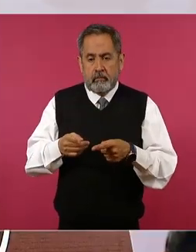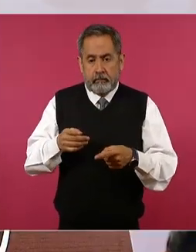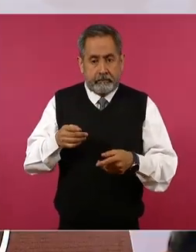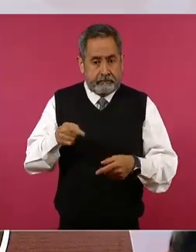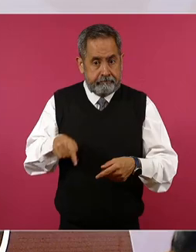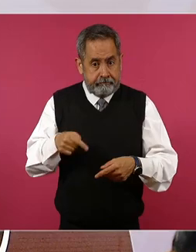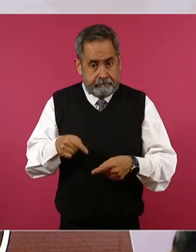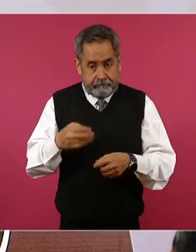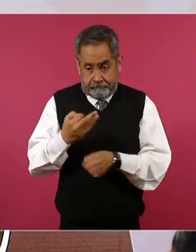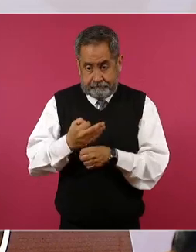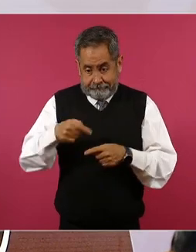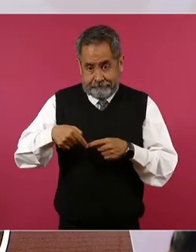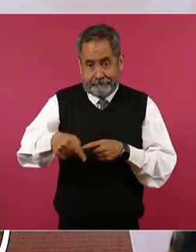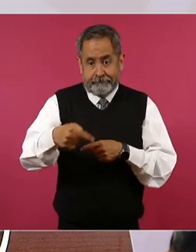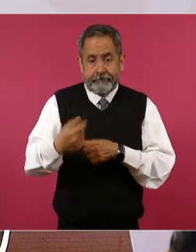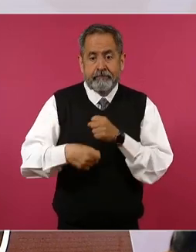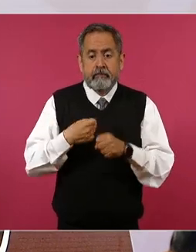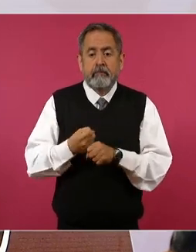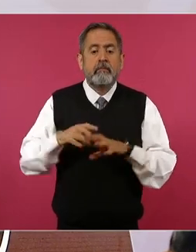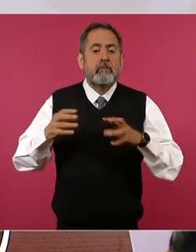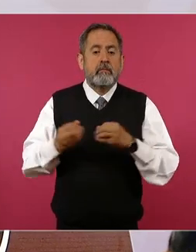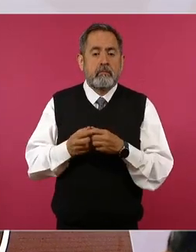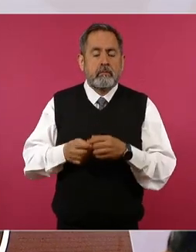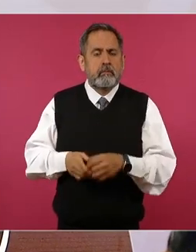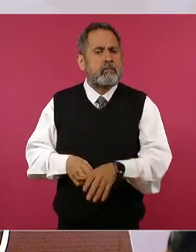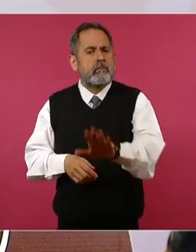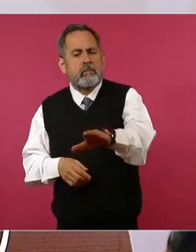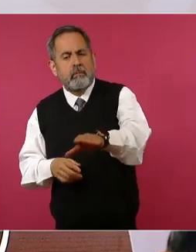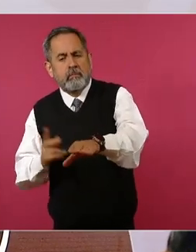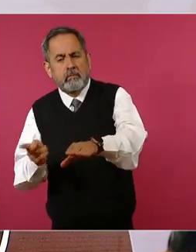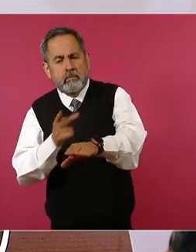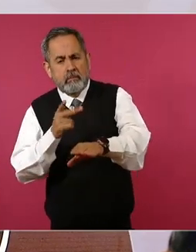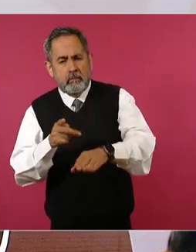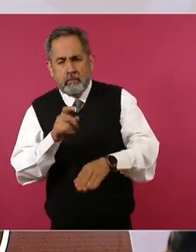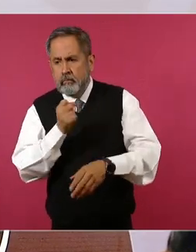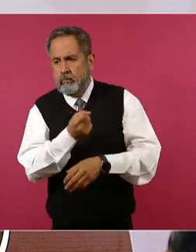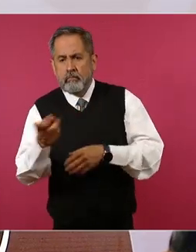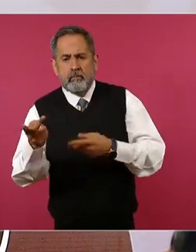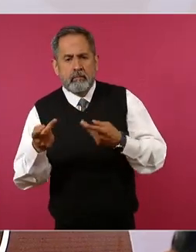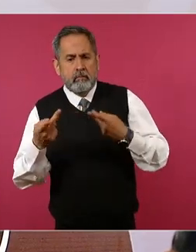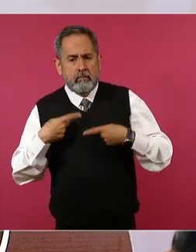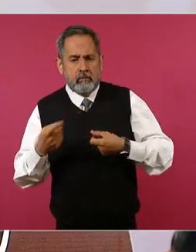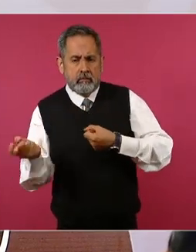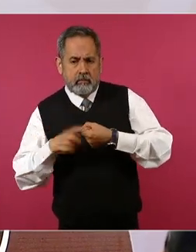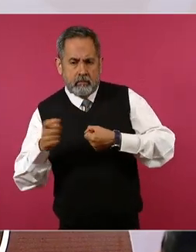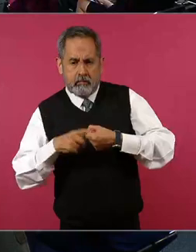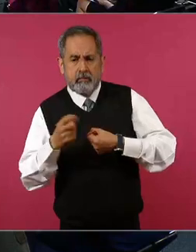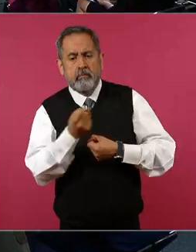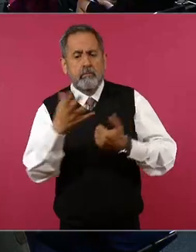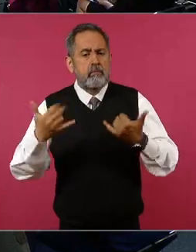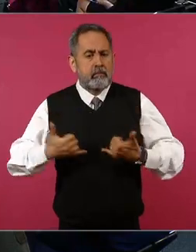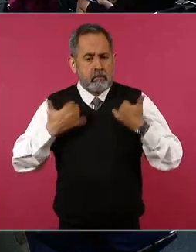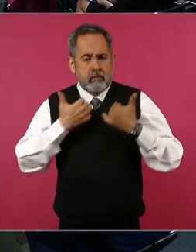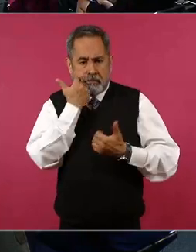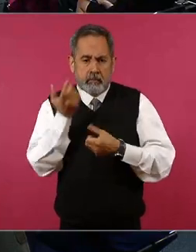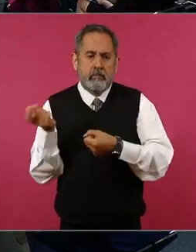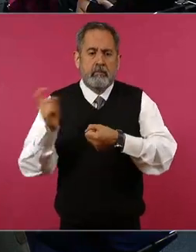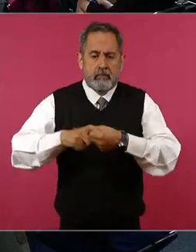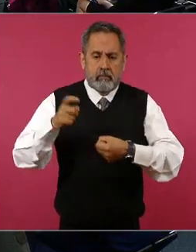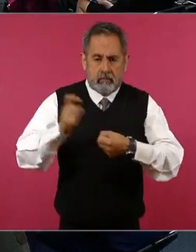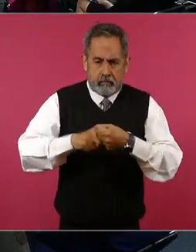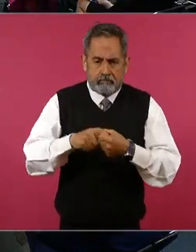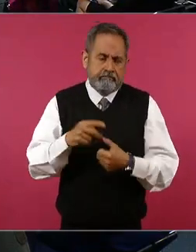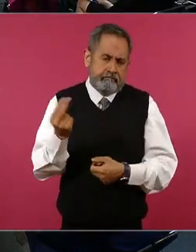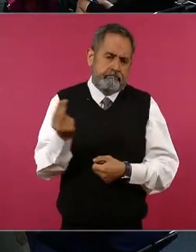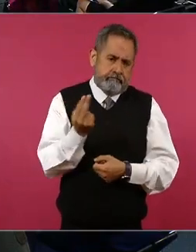este año y si ahorita se puede todavía y se pueden inscribir hay jóvenes que quieren inscribirse ahorita porque tienen